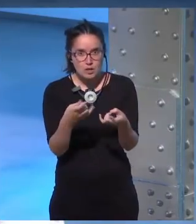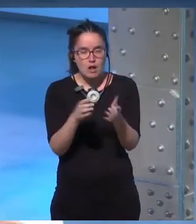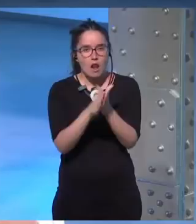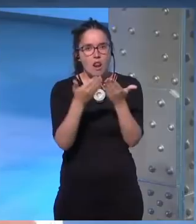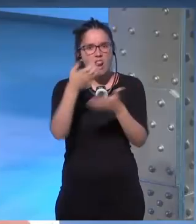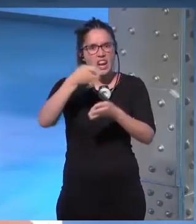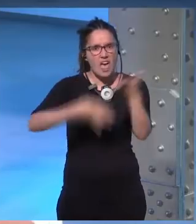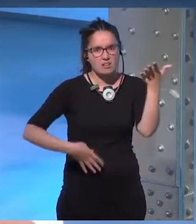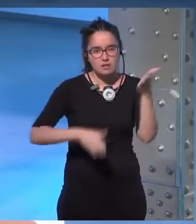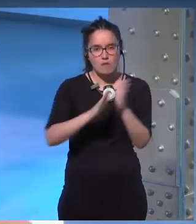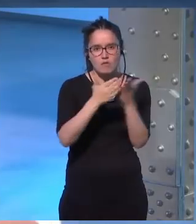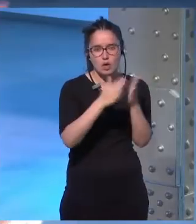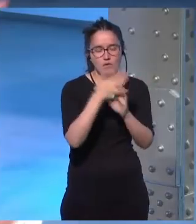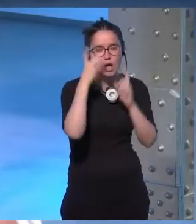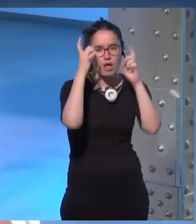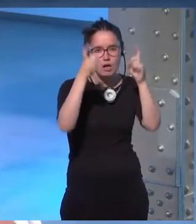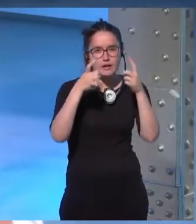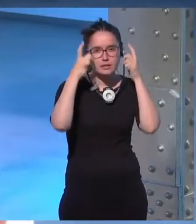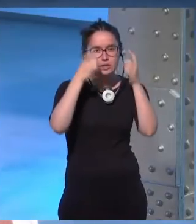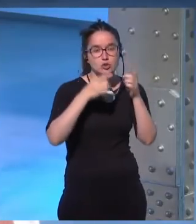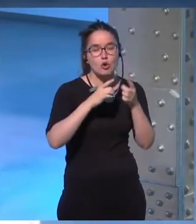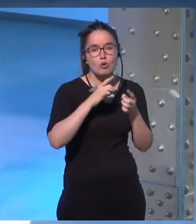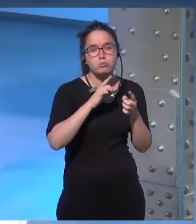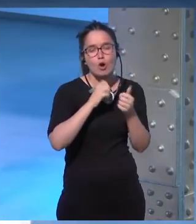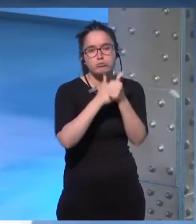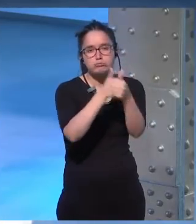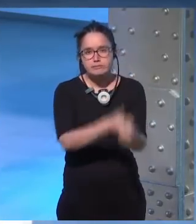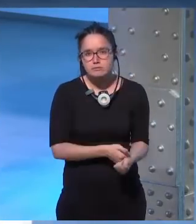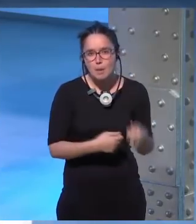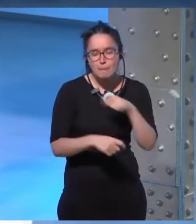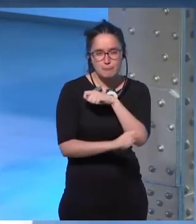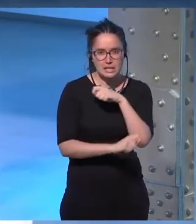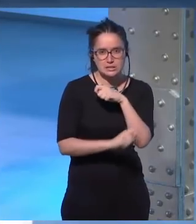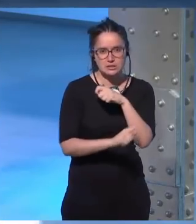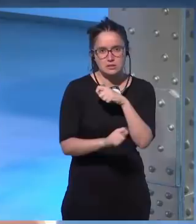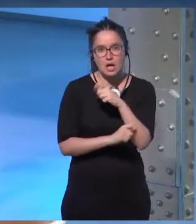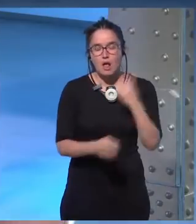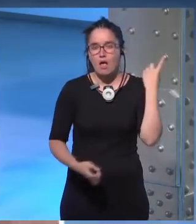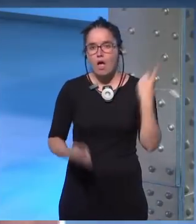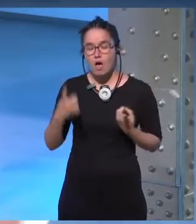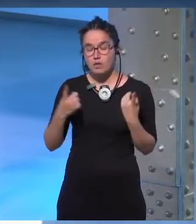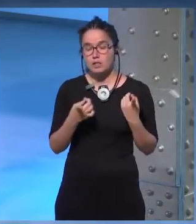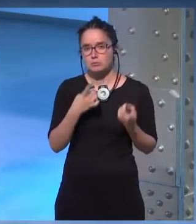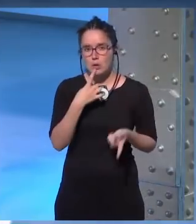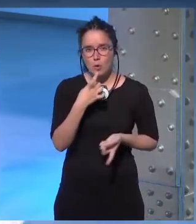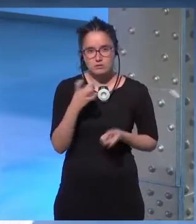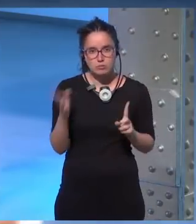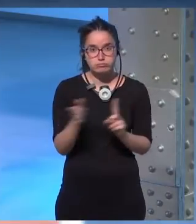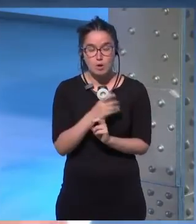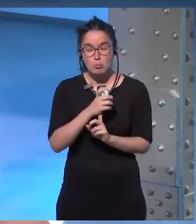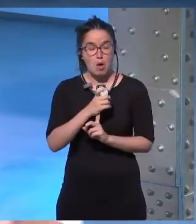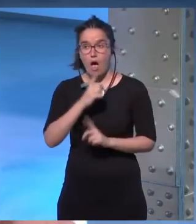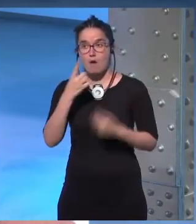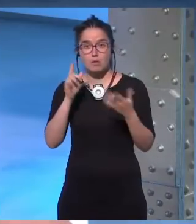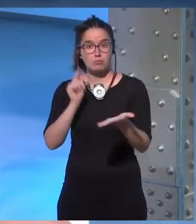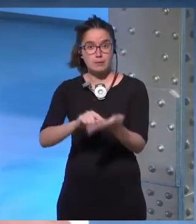bibliografía y trato de seguir la pista por así decirlo a veces tardo en encontrarlo otras veces